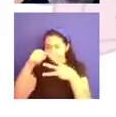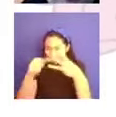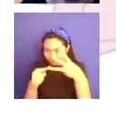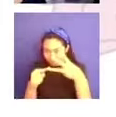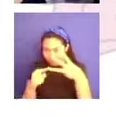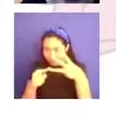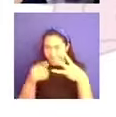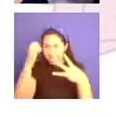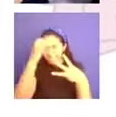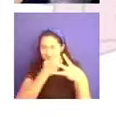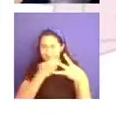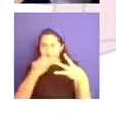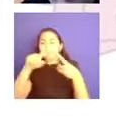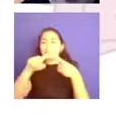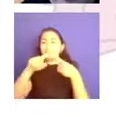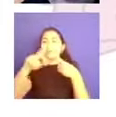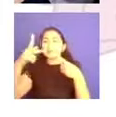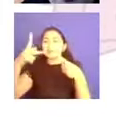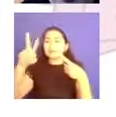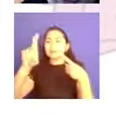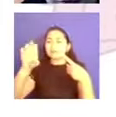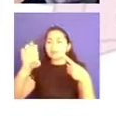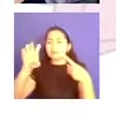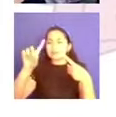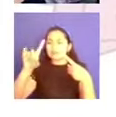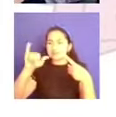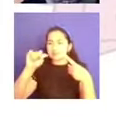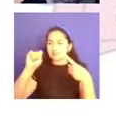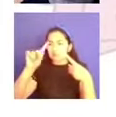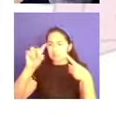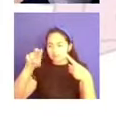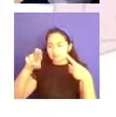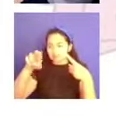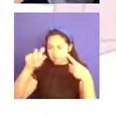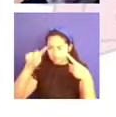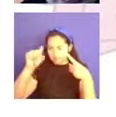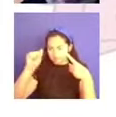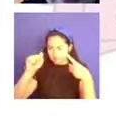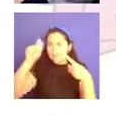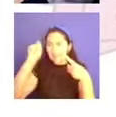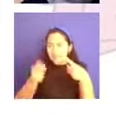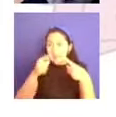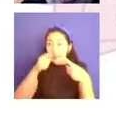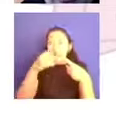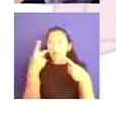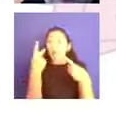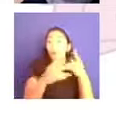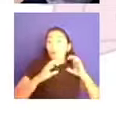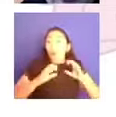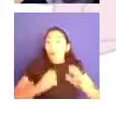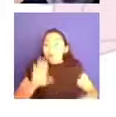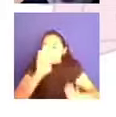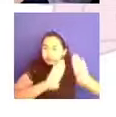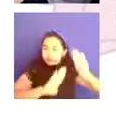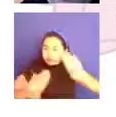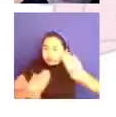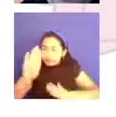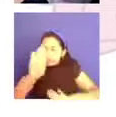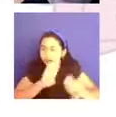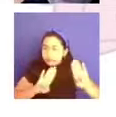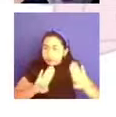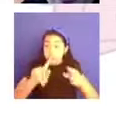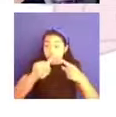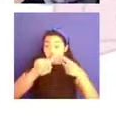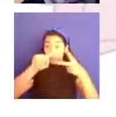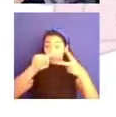predisponentes tienen que ver con los factores biológicos. Los precipitantes y perpetuantes tienen que ver con el